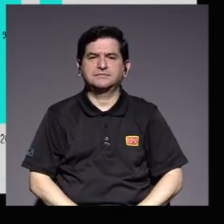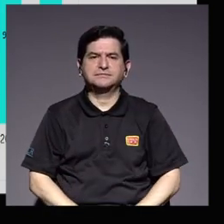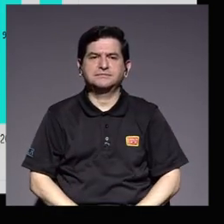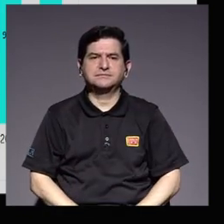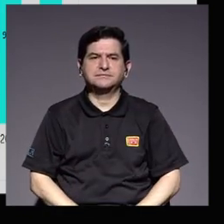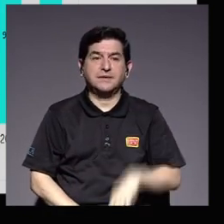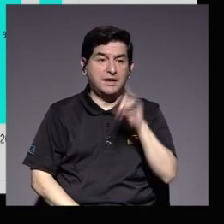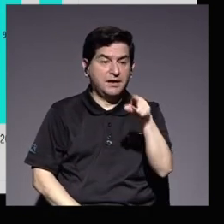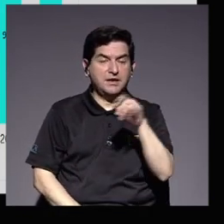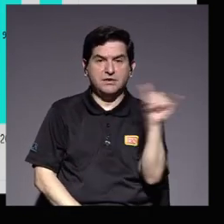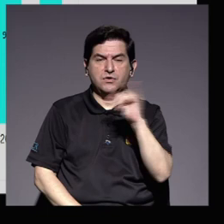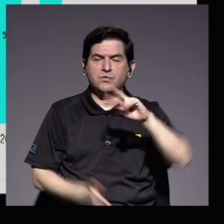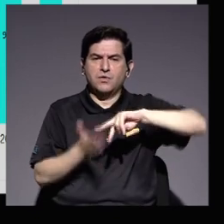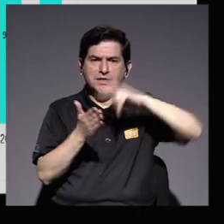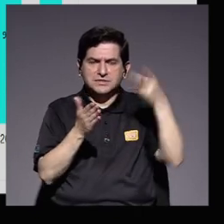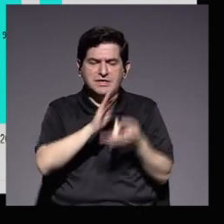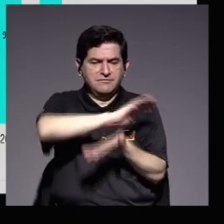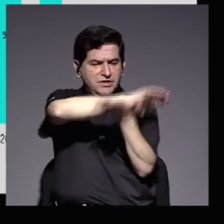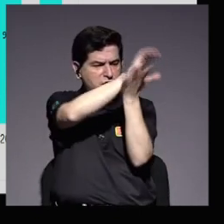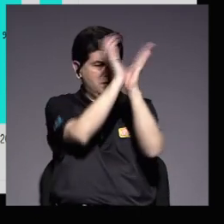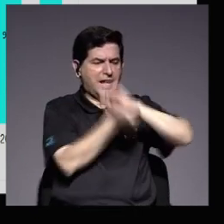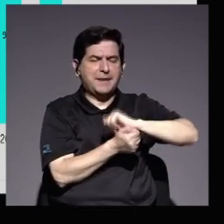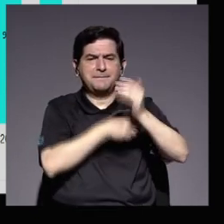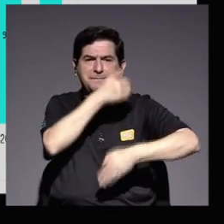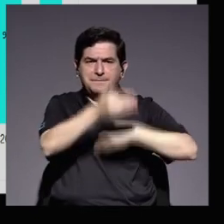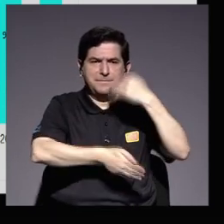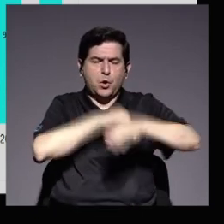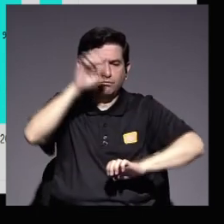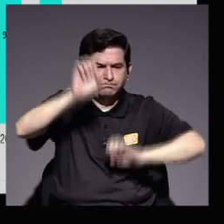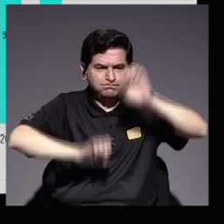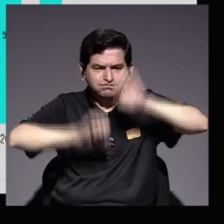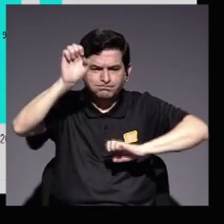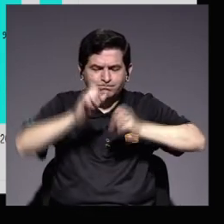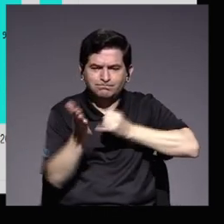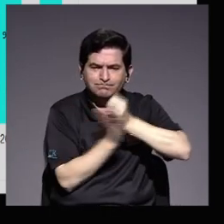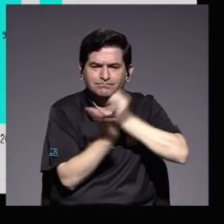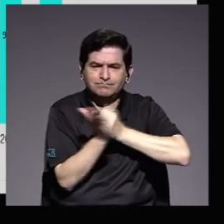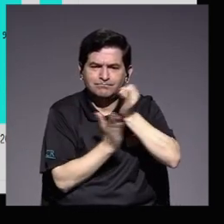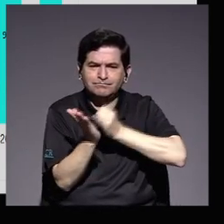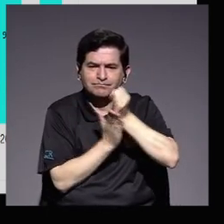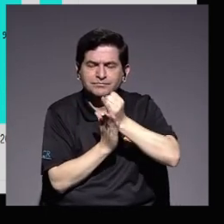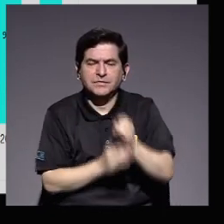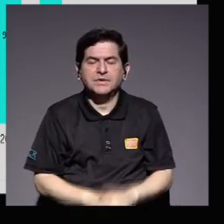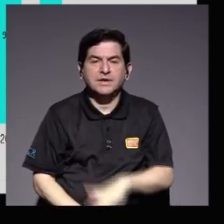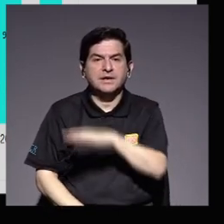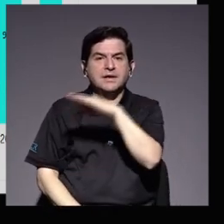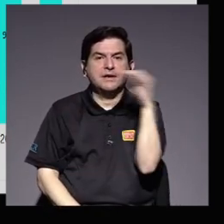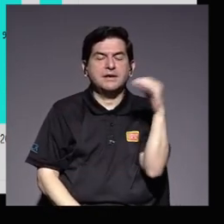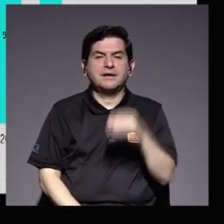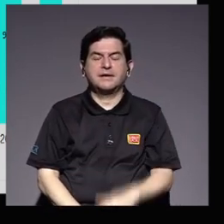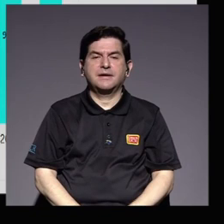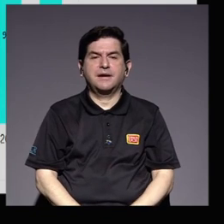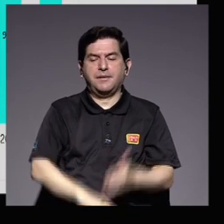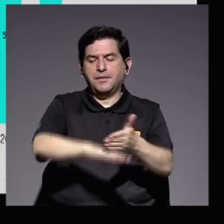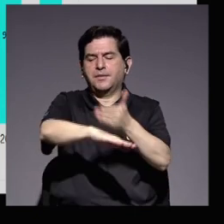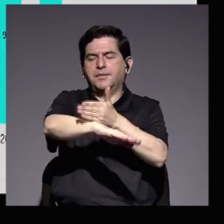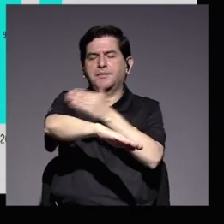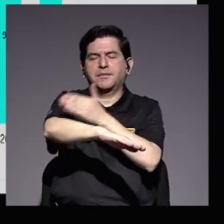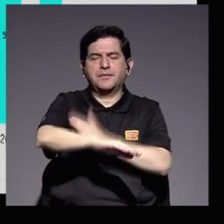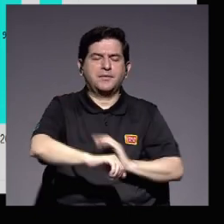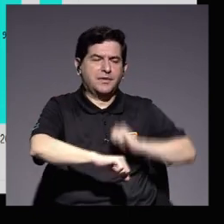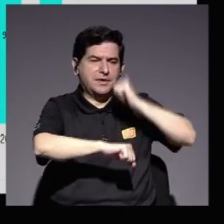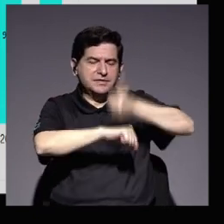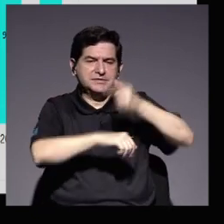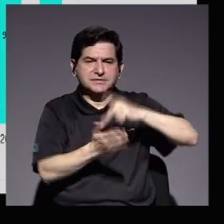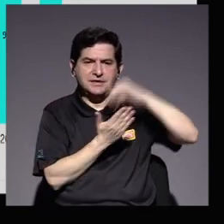lo cual a su vez redundó en cambios en el proceso de evaluación de la investigación y, consecuentemente, la mejora en el planteamiento